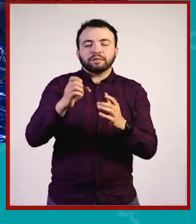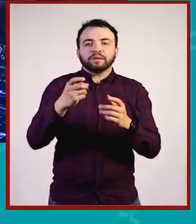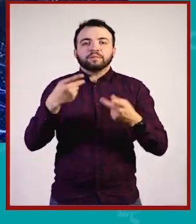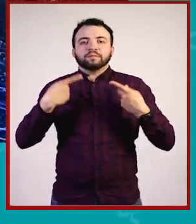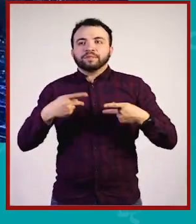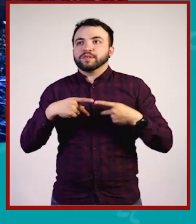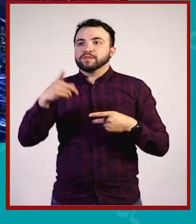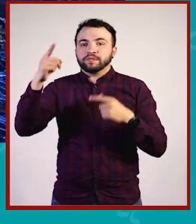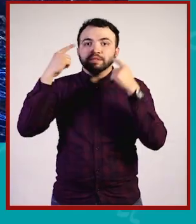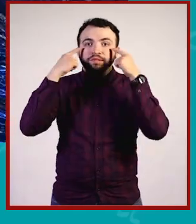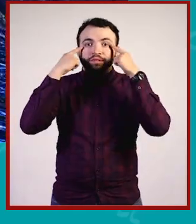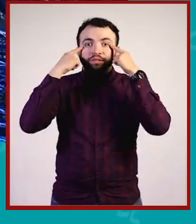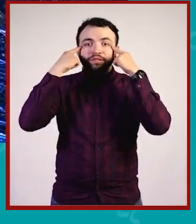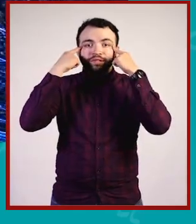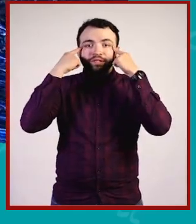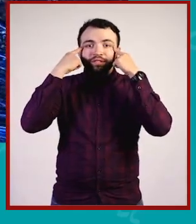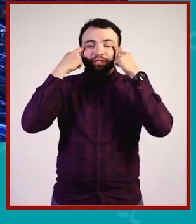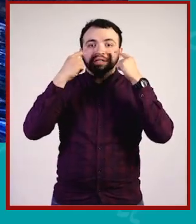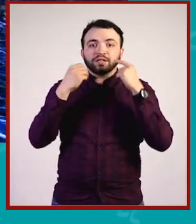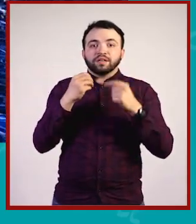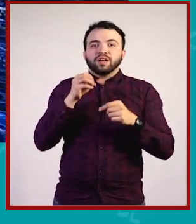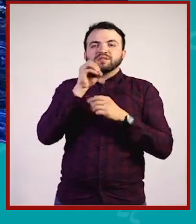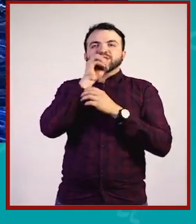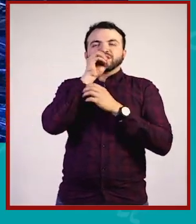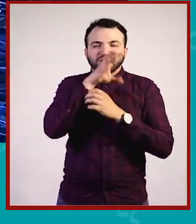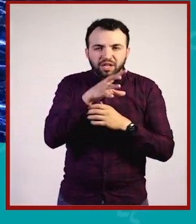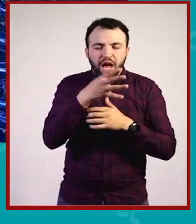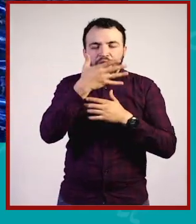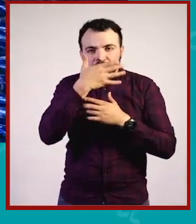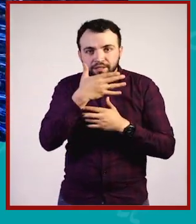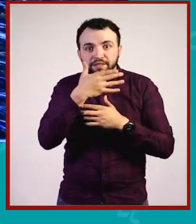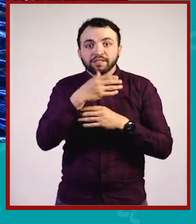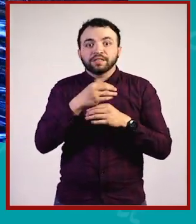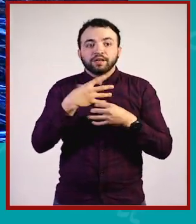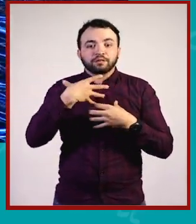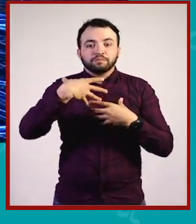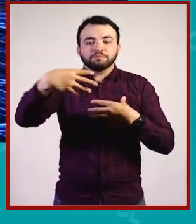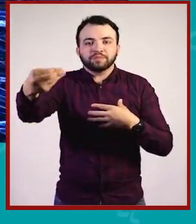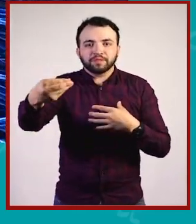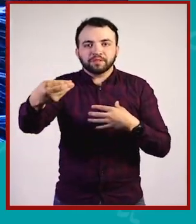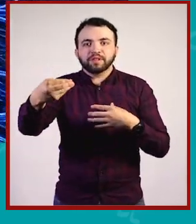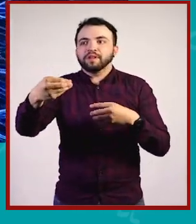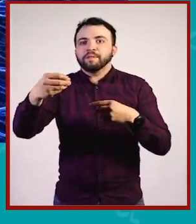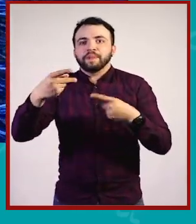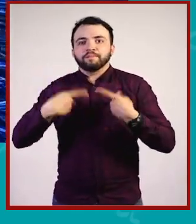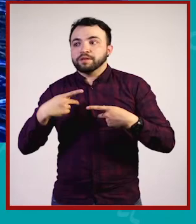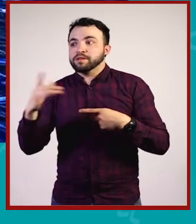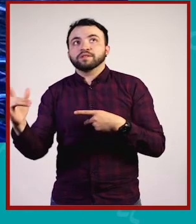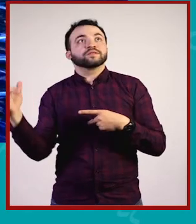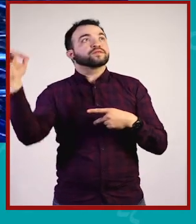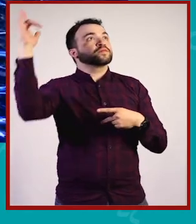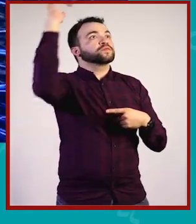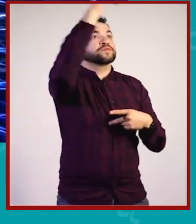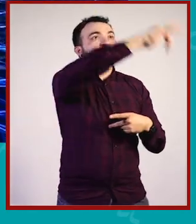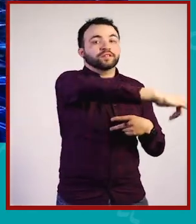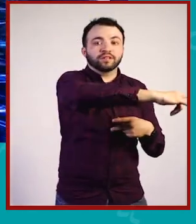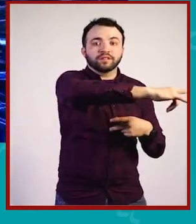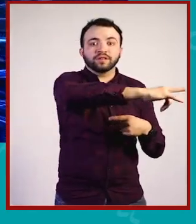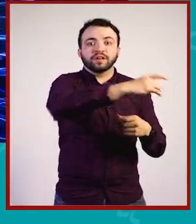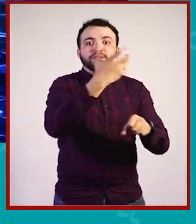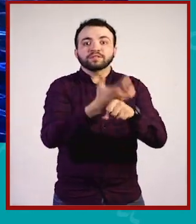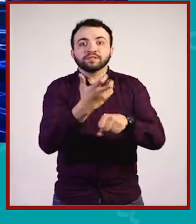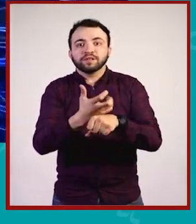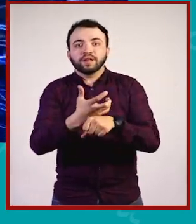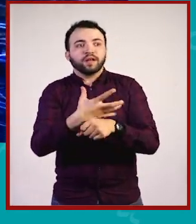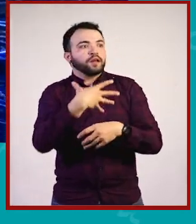y al día siguiente viaja a Nueva York y contagia en Nueva York. Entonces, el planeta está unido para el contagio,